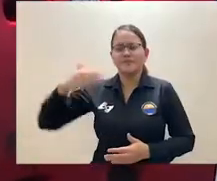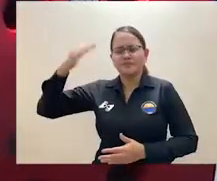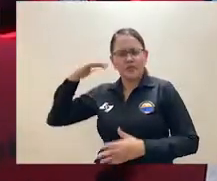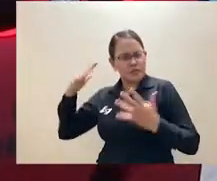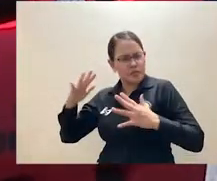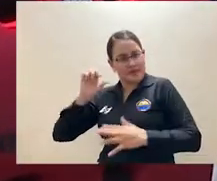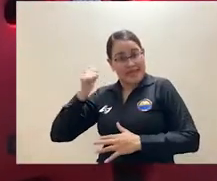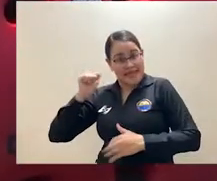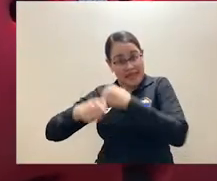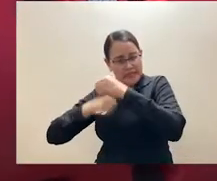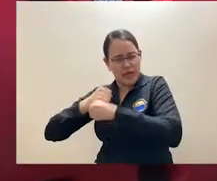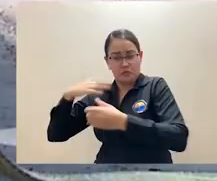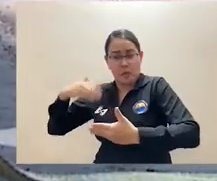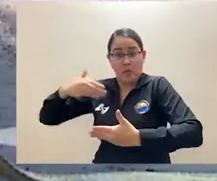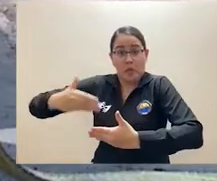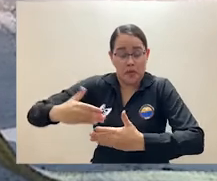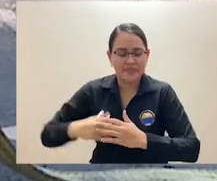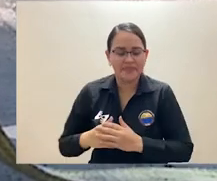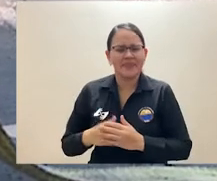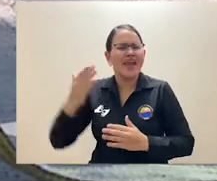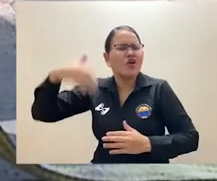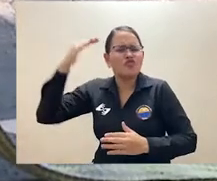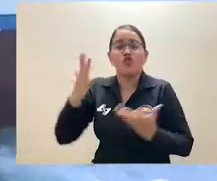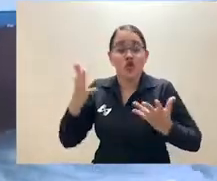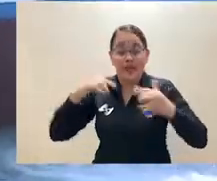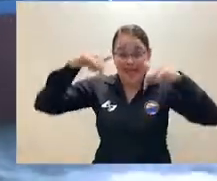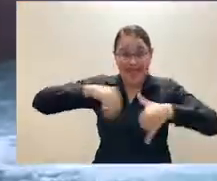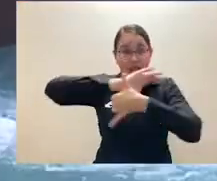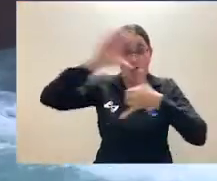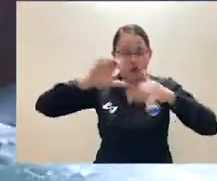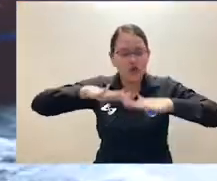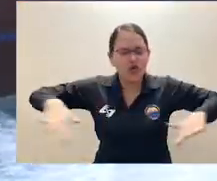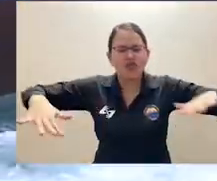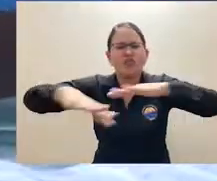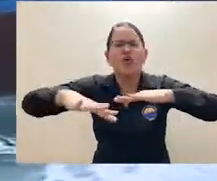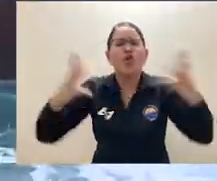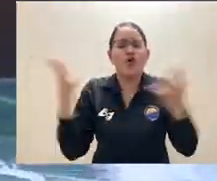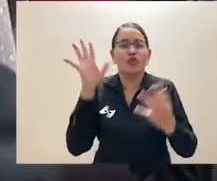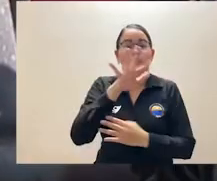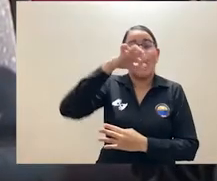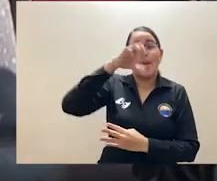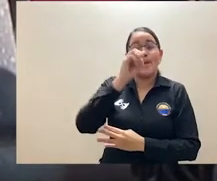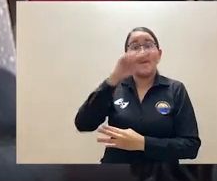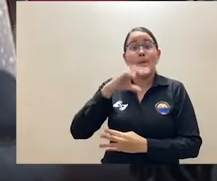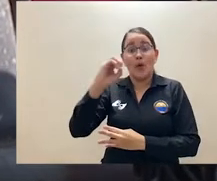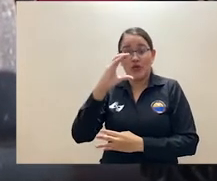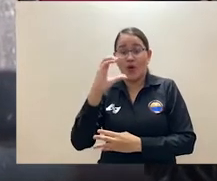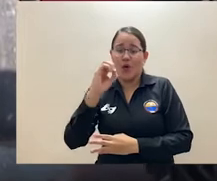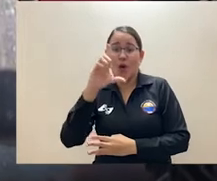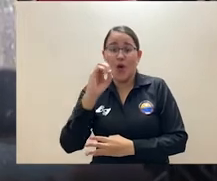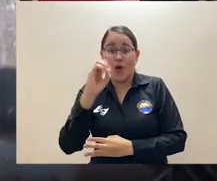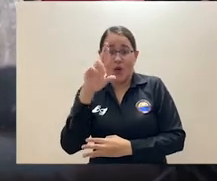Luego de 10 años de haber realizado el fondeo en la costa de pozos colorados de 12 estructuras de arrecifes artificiales,